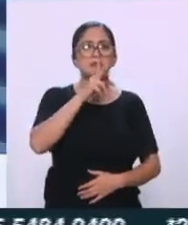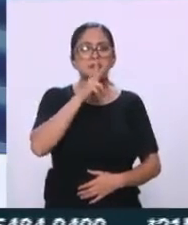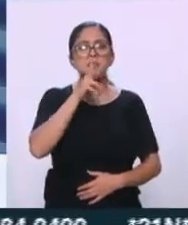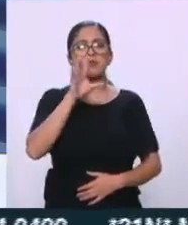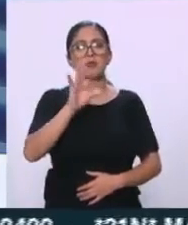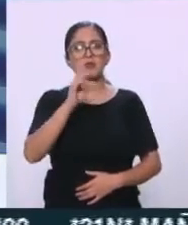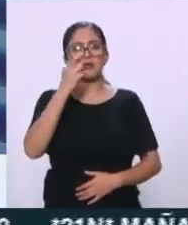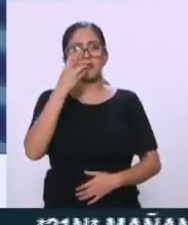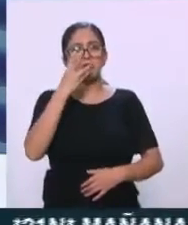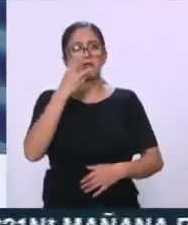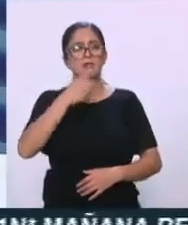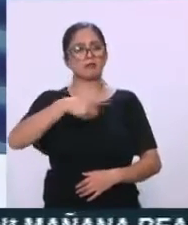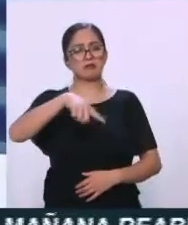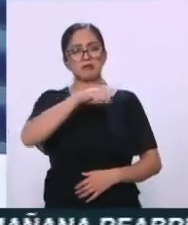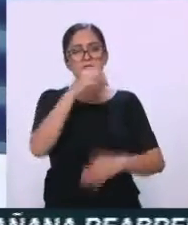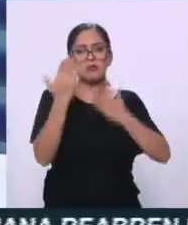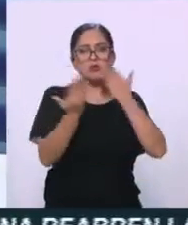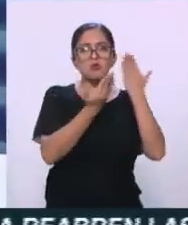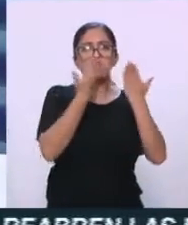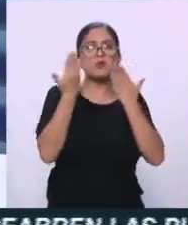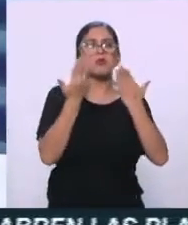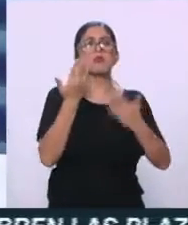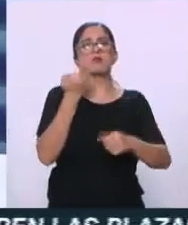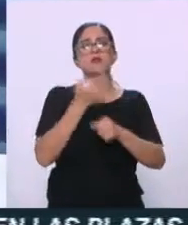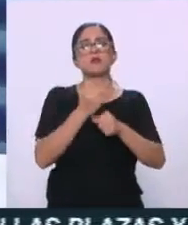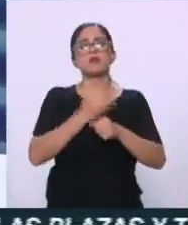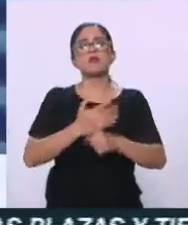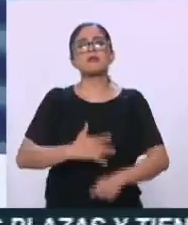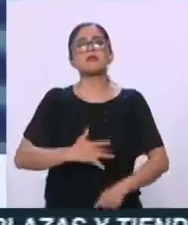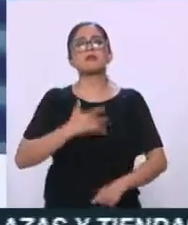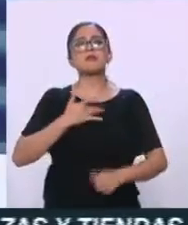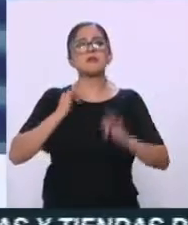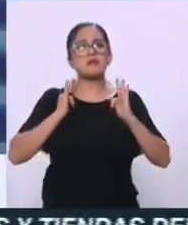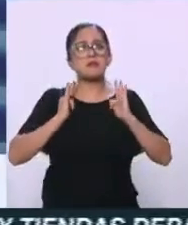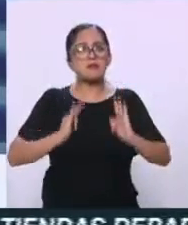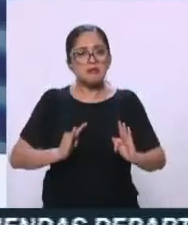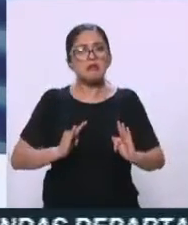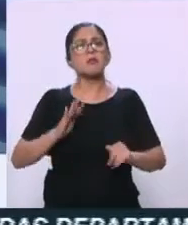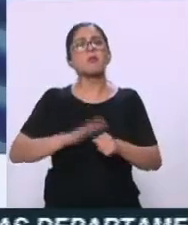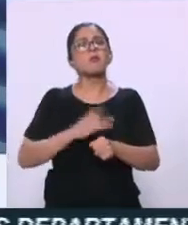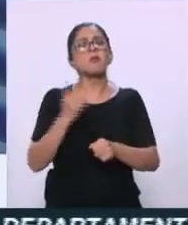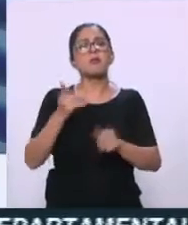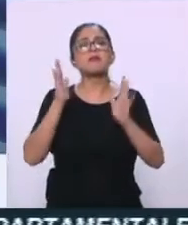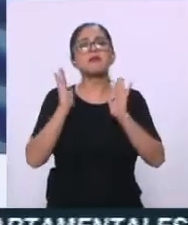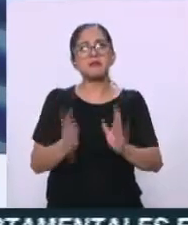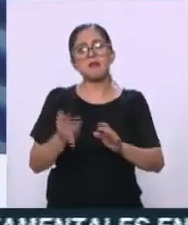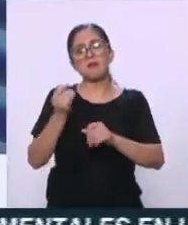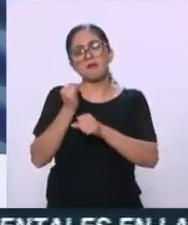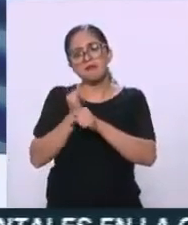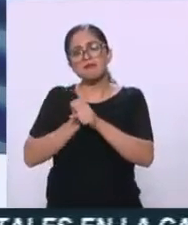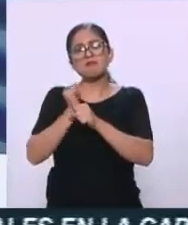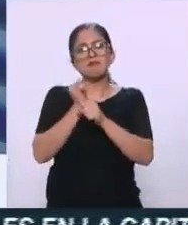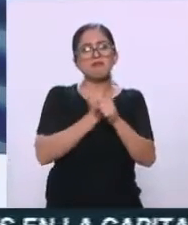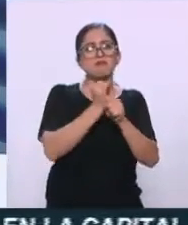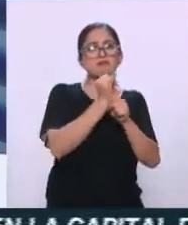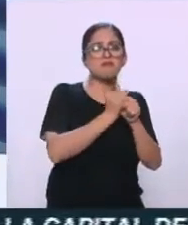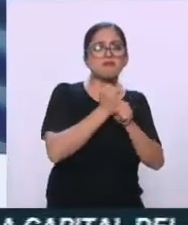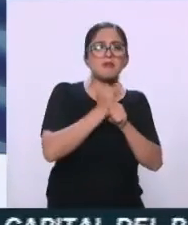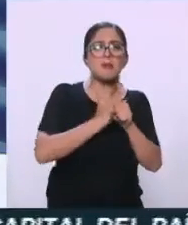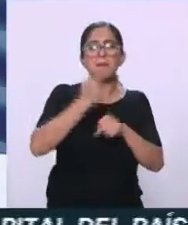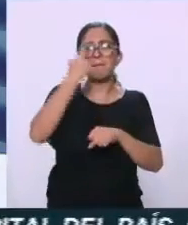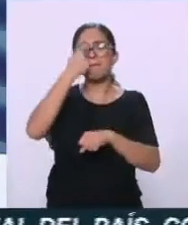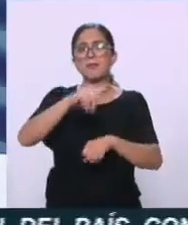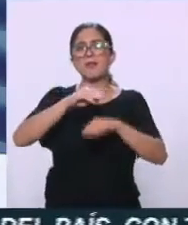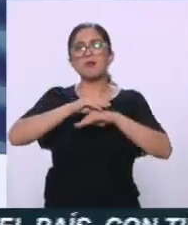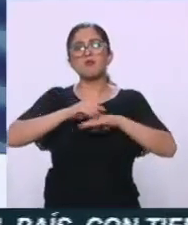confianza con las autoridades? ¿Ellos están tranquilos sabiendo que se está llevando a cabo una línea de investigación pegada a la